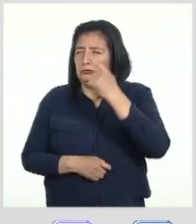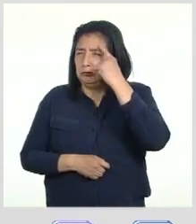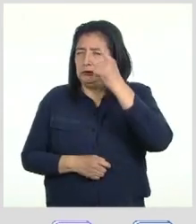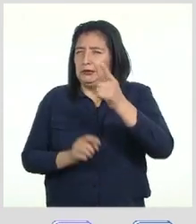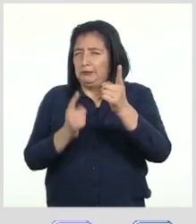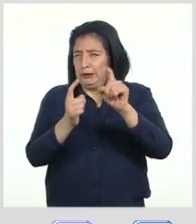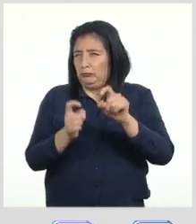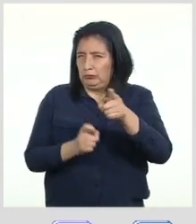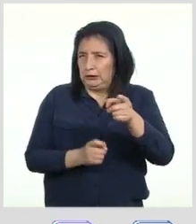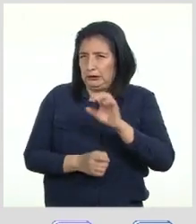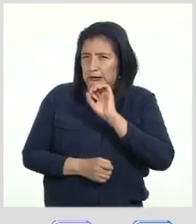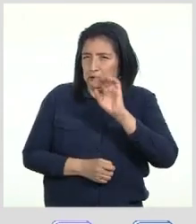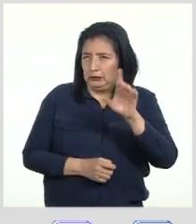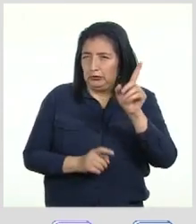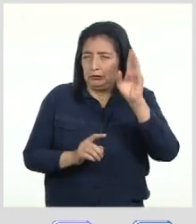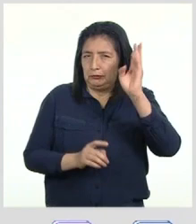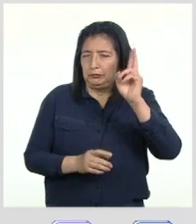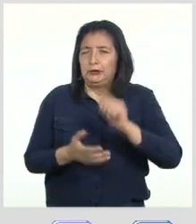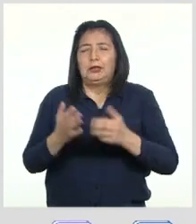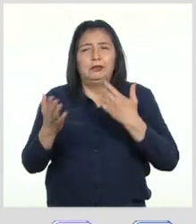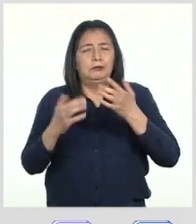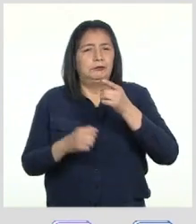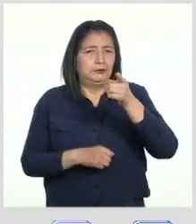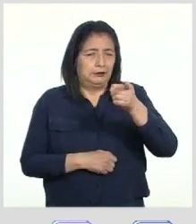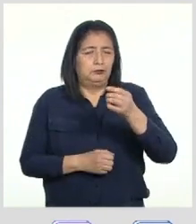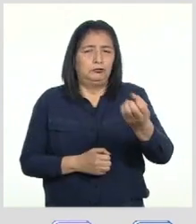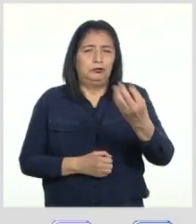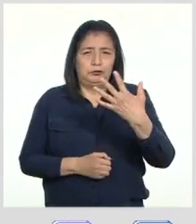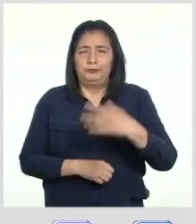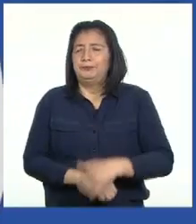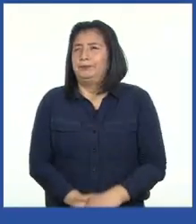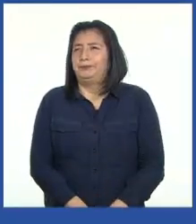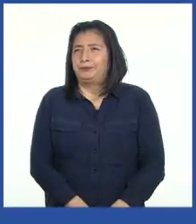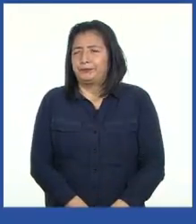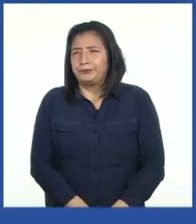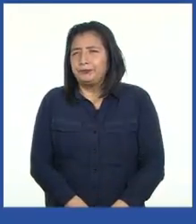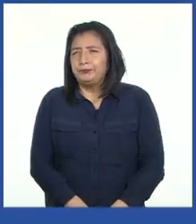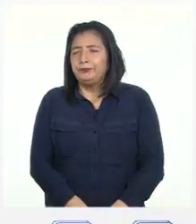planteado la profesora? Hablamos con ella y esto fue lo que nos respondió